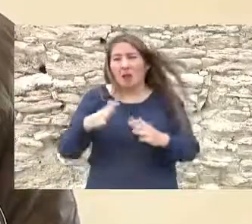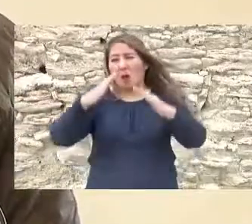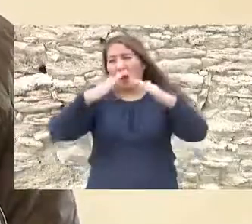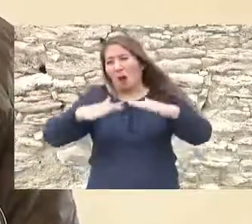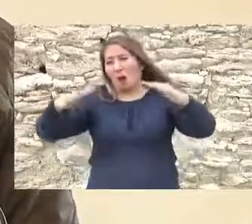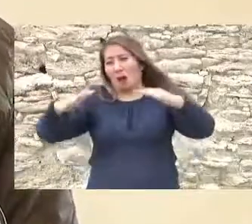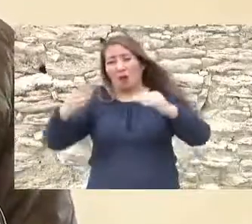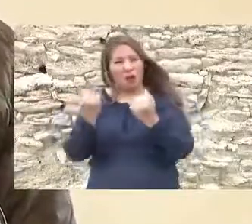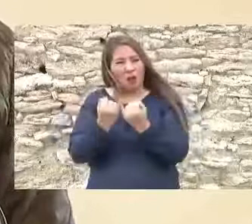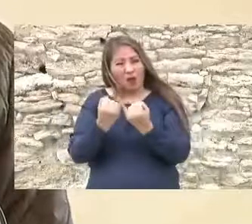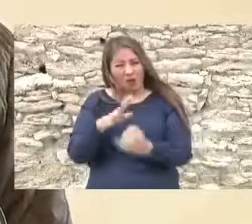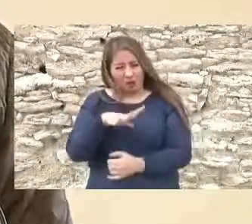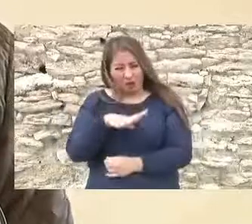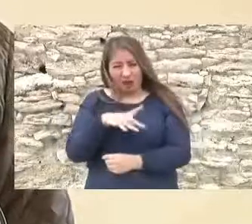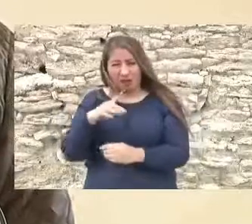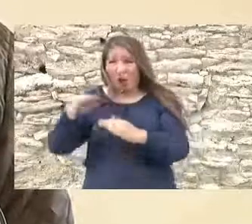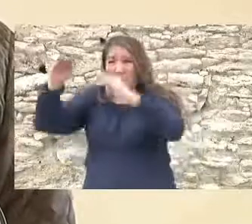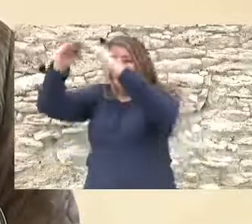arqueológicas